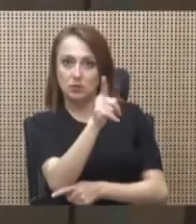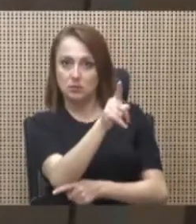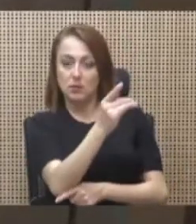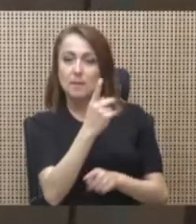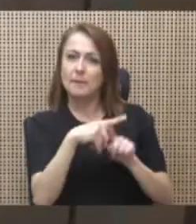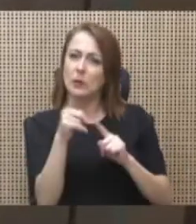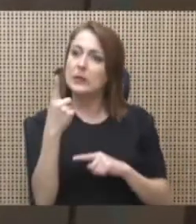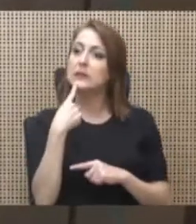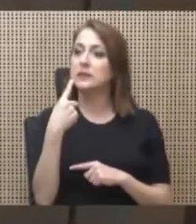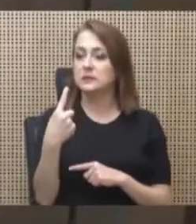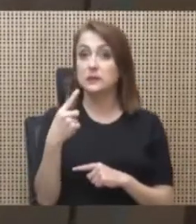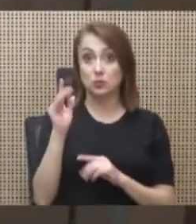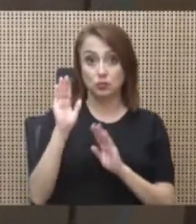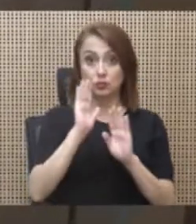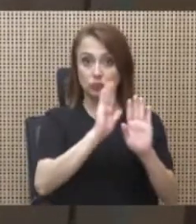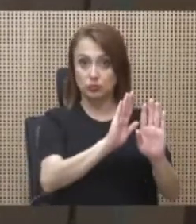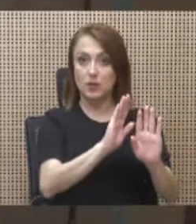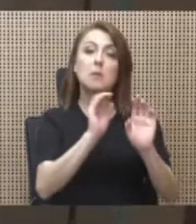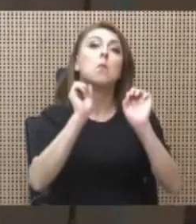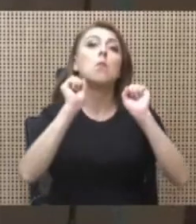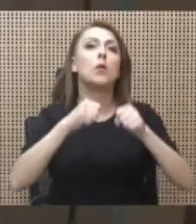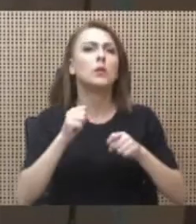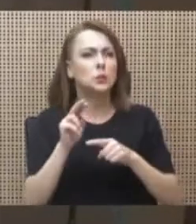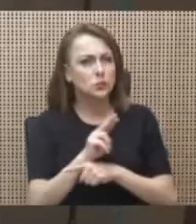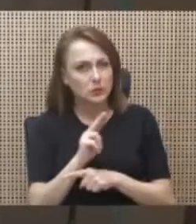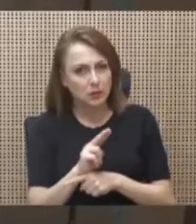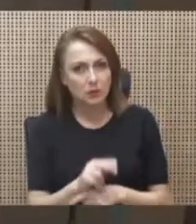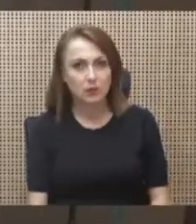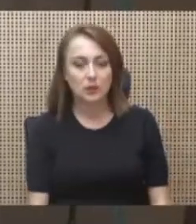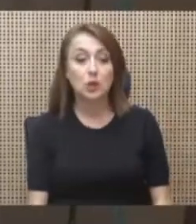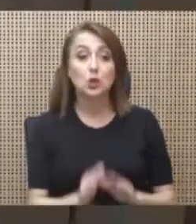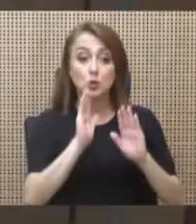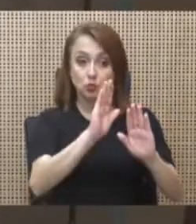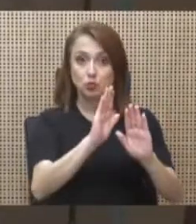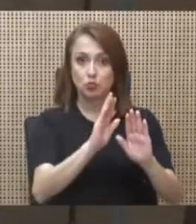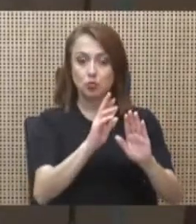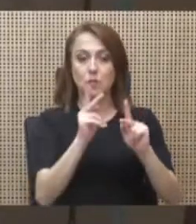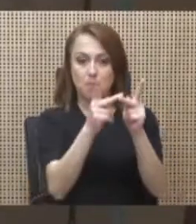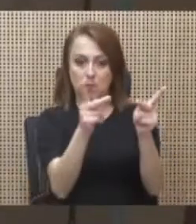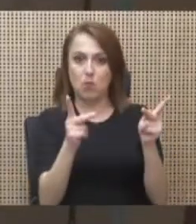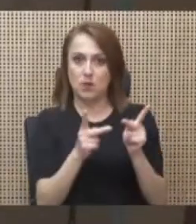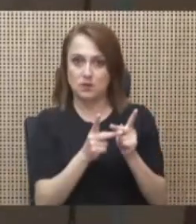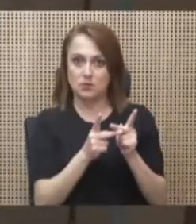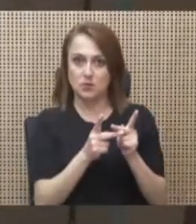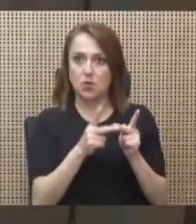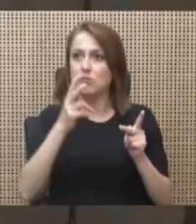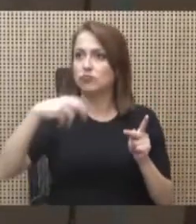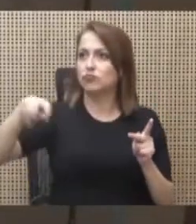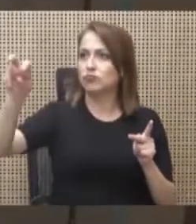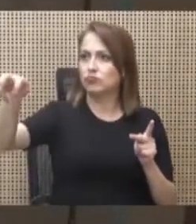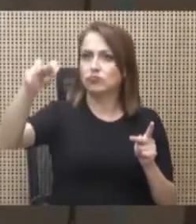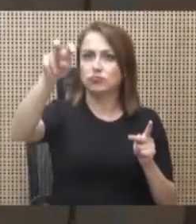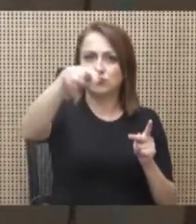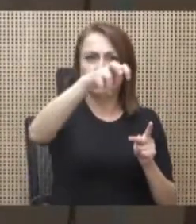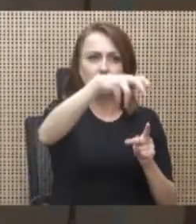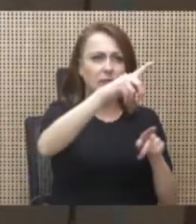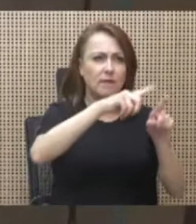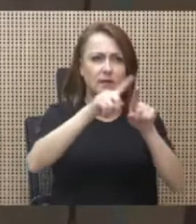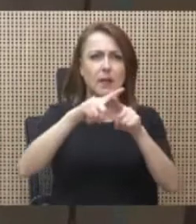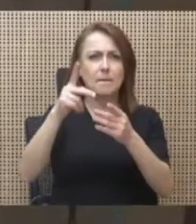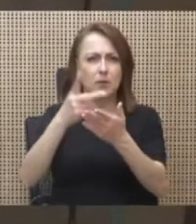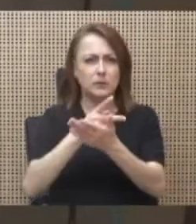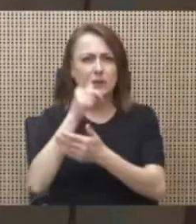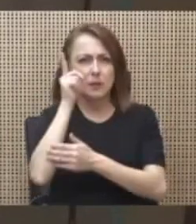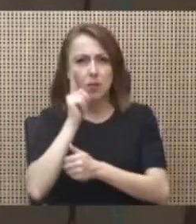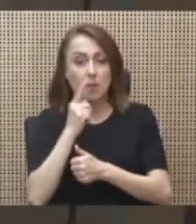que se nos dice es que usted podría estar utilizando su cargo en giras realizadas y dedicadas, sobre todo en la provincia de